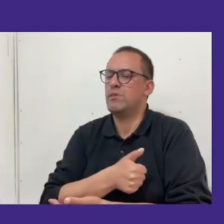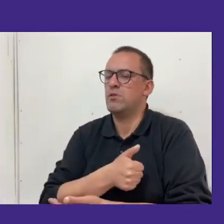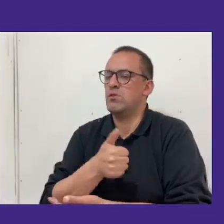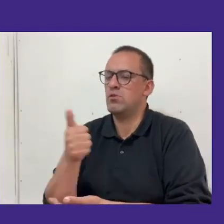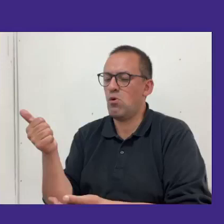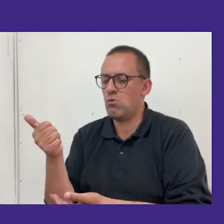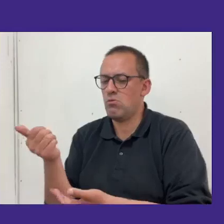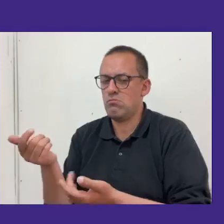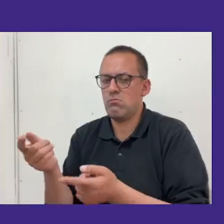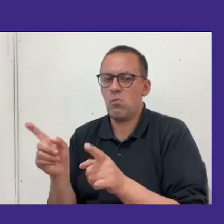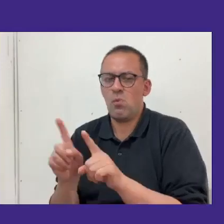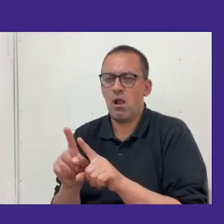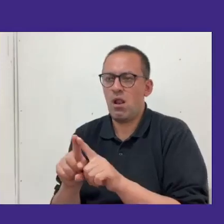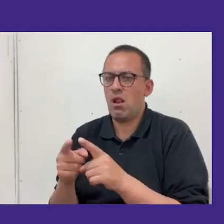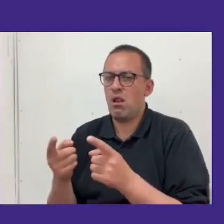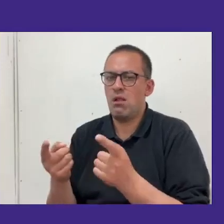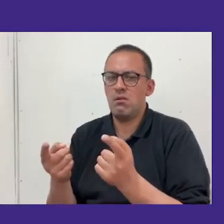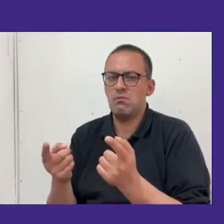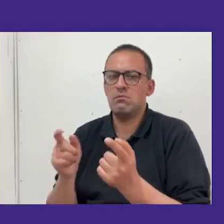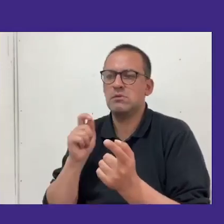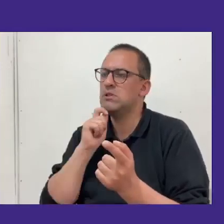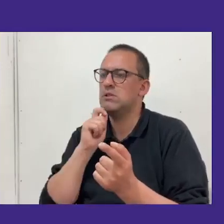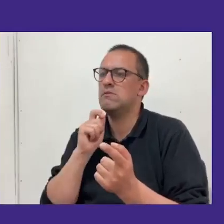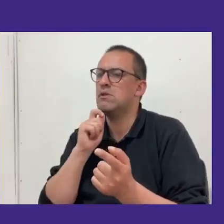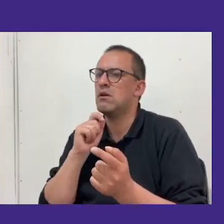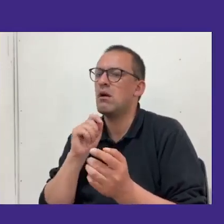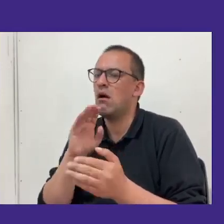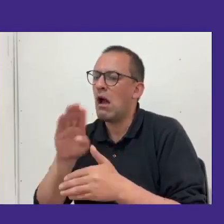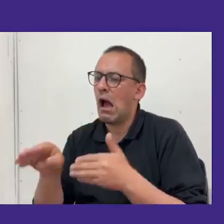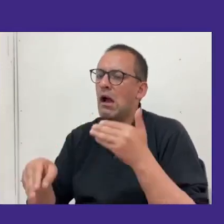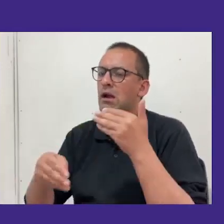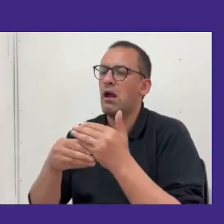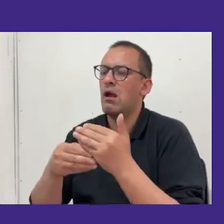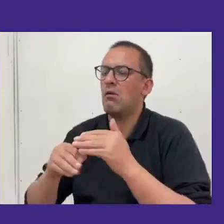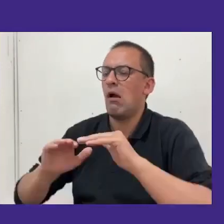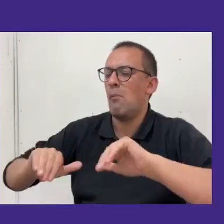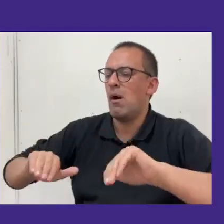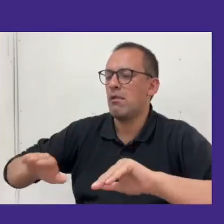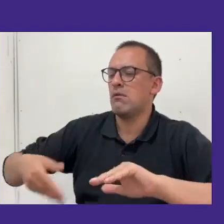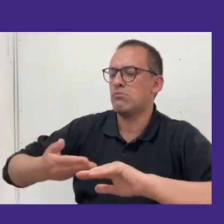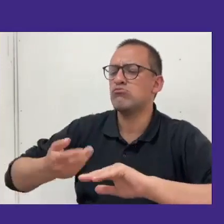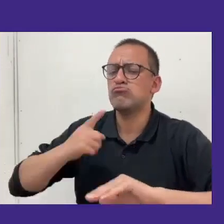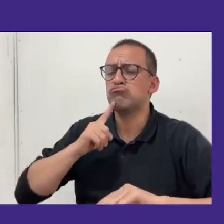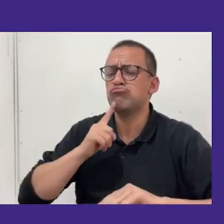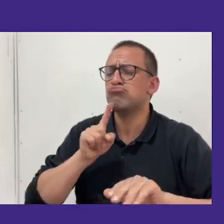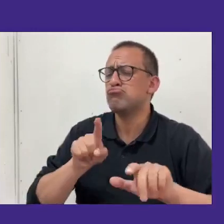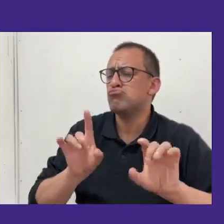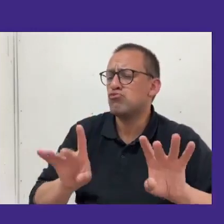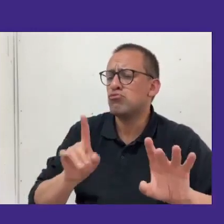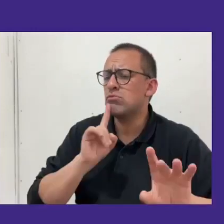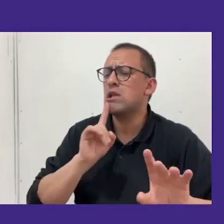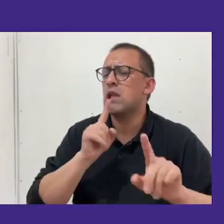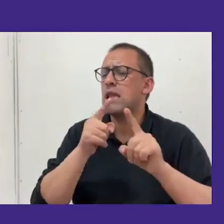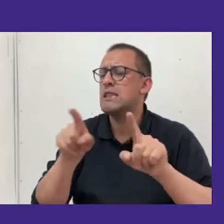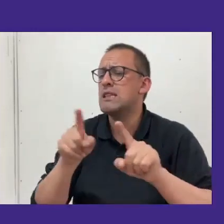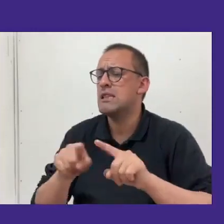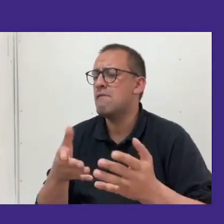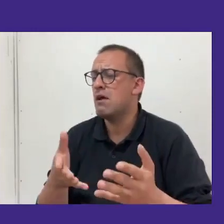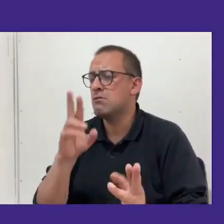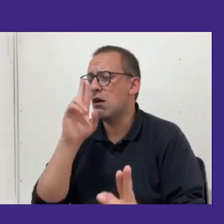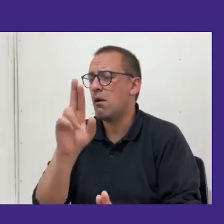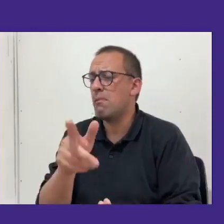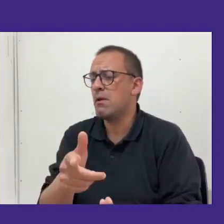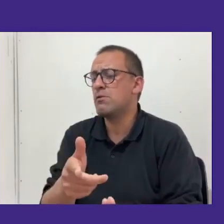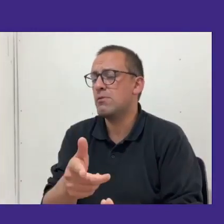funcionar de una manera que no haya que agregarlo ni incluirlo, solo que ya existe la diversidad. Entonces,